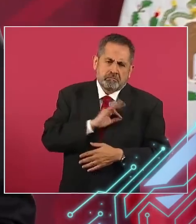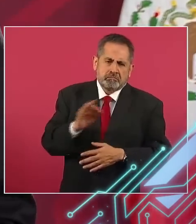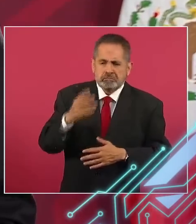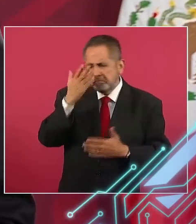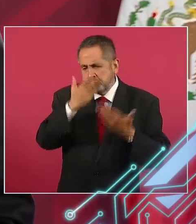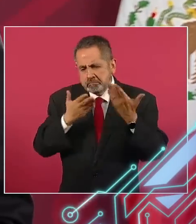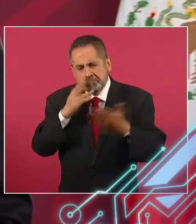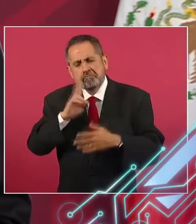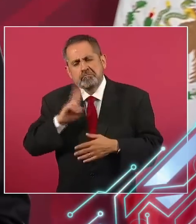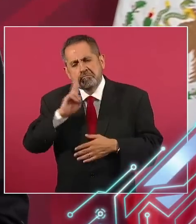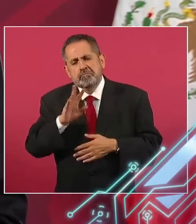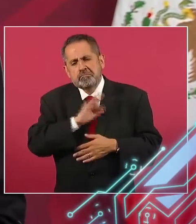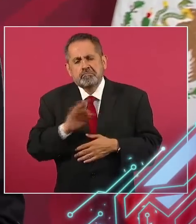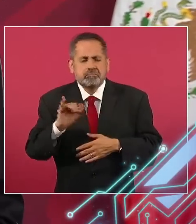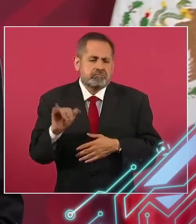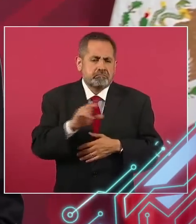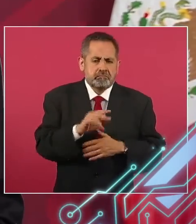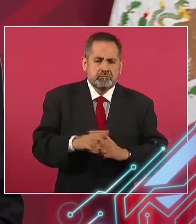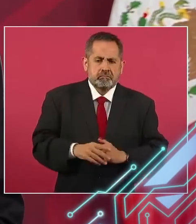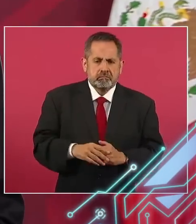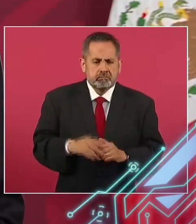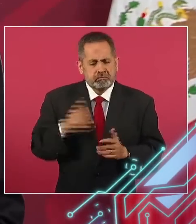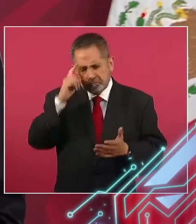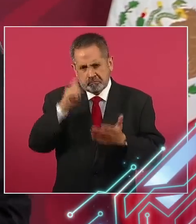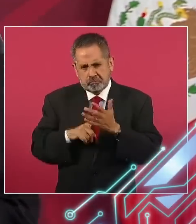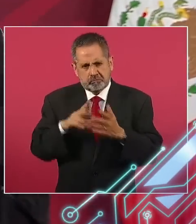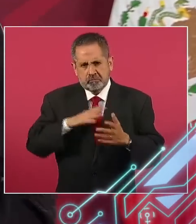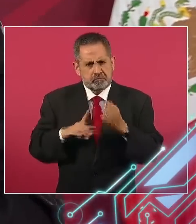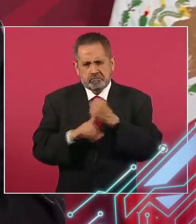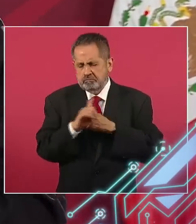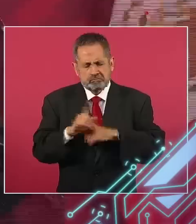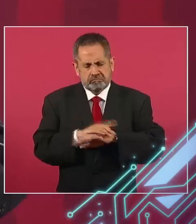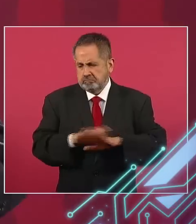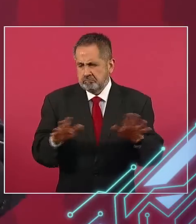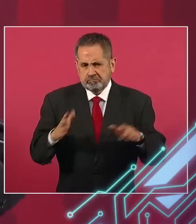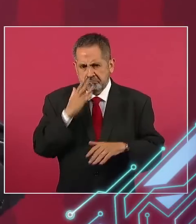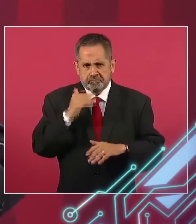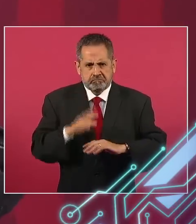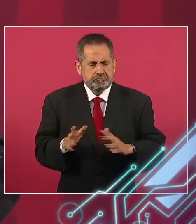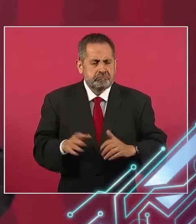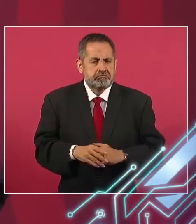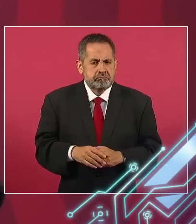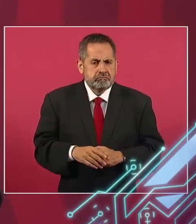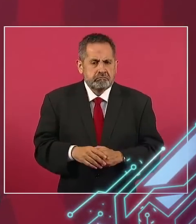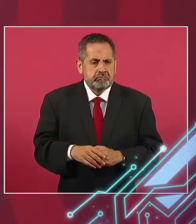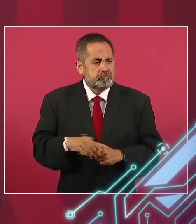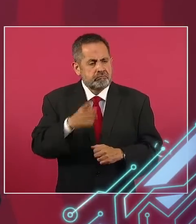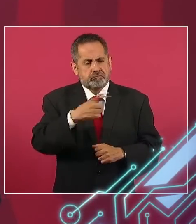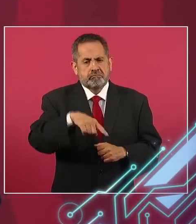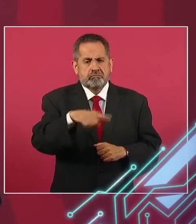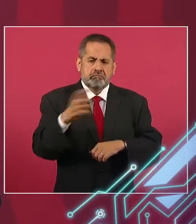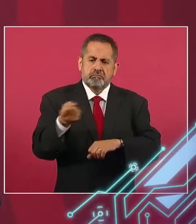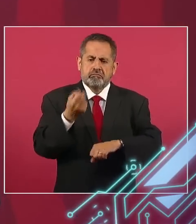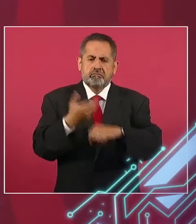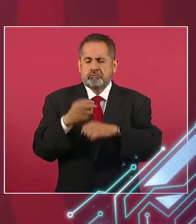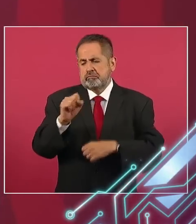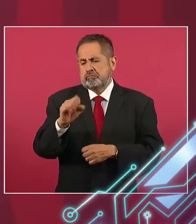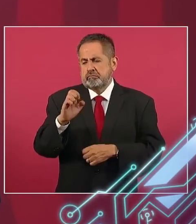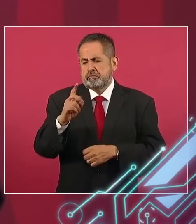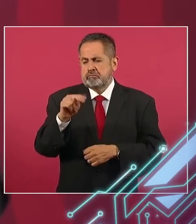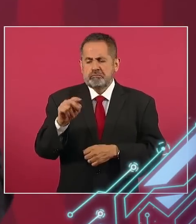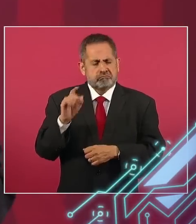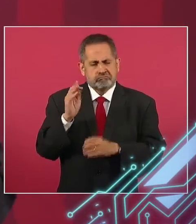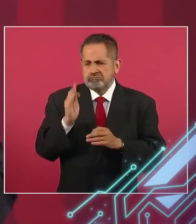revisarla y no creo que haya ningún problema por parte de la Secretaría de la Defensa